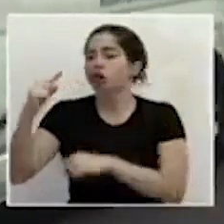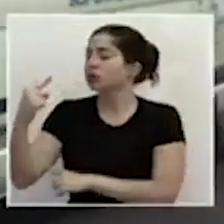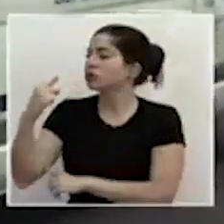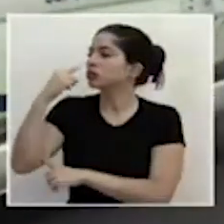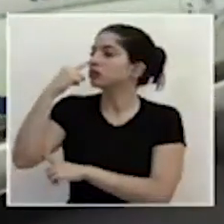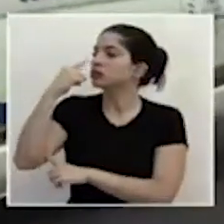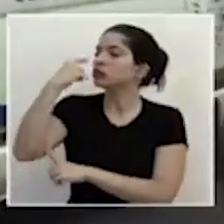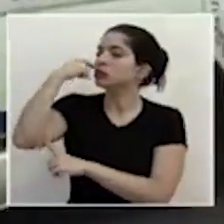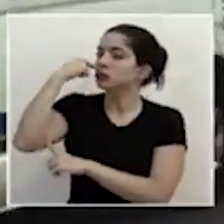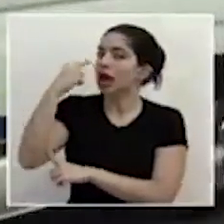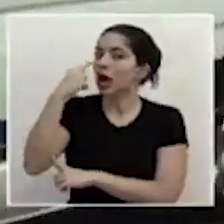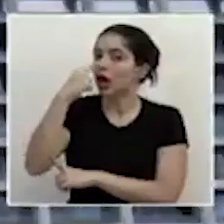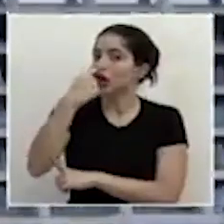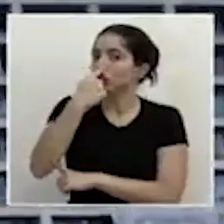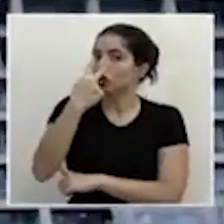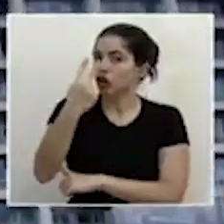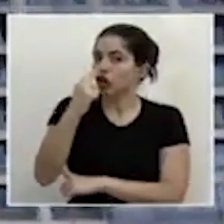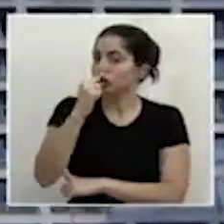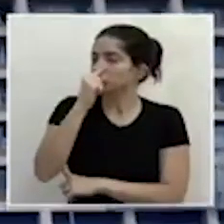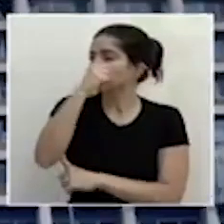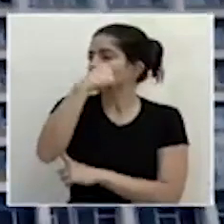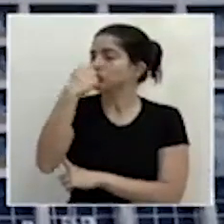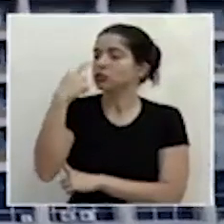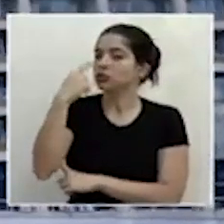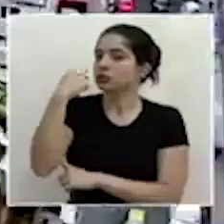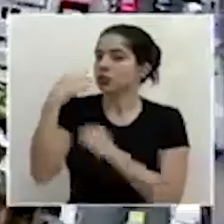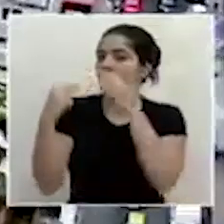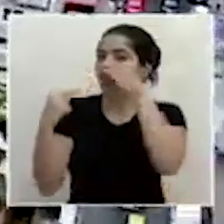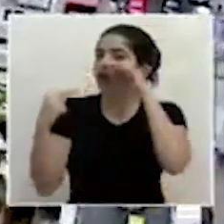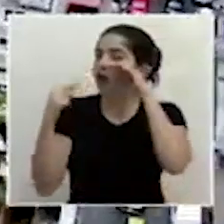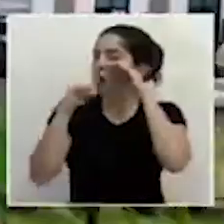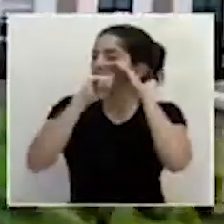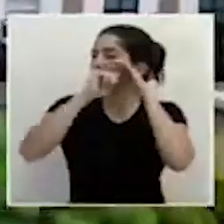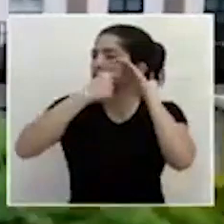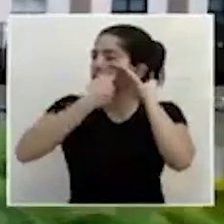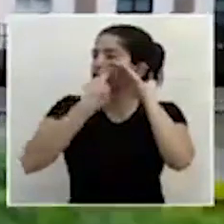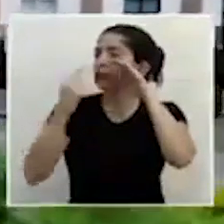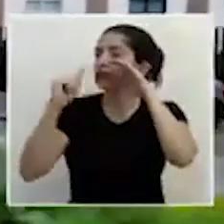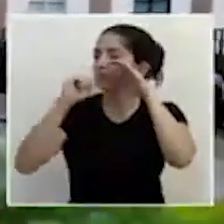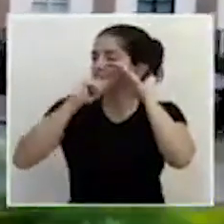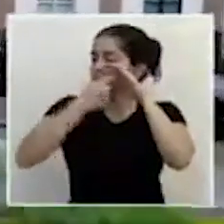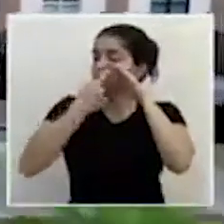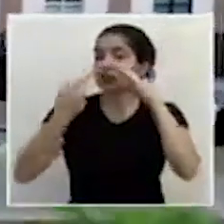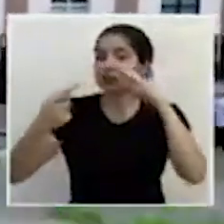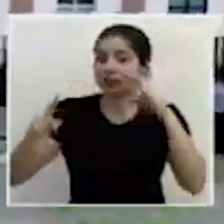y luego se hace un embalaje para protegerlas y asegurarlas